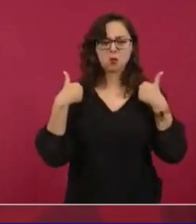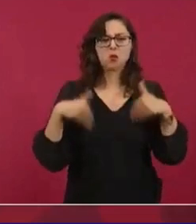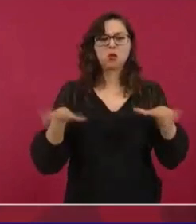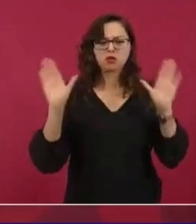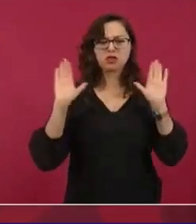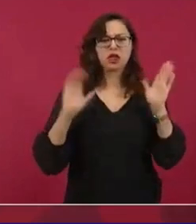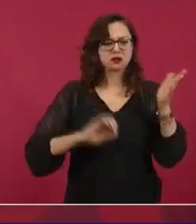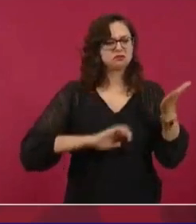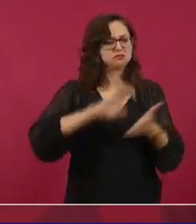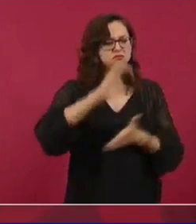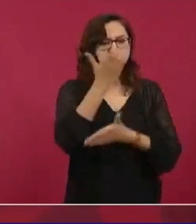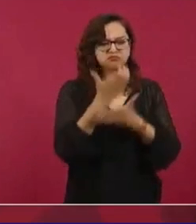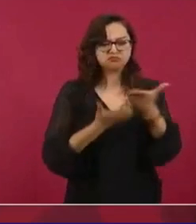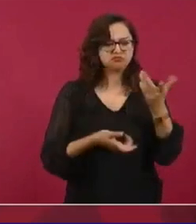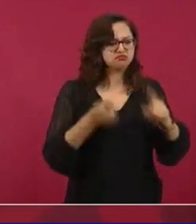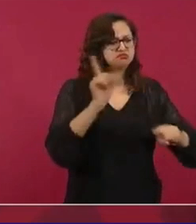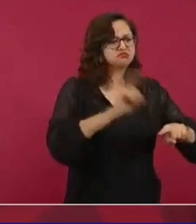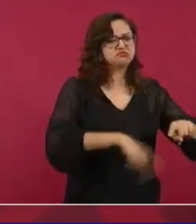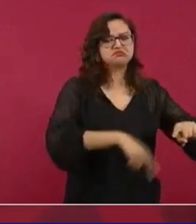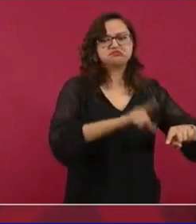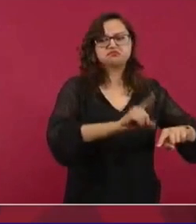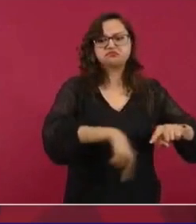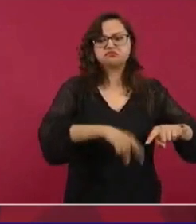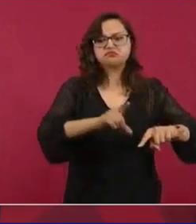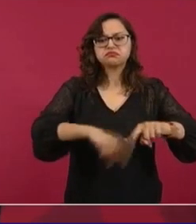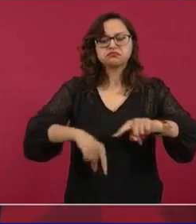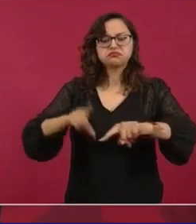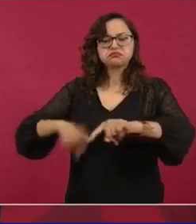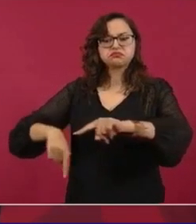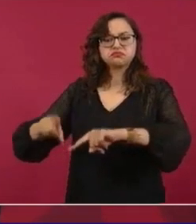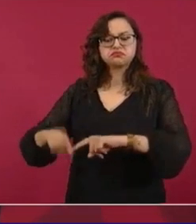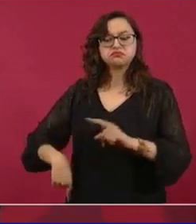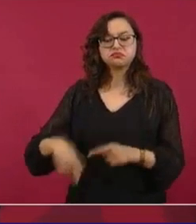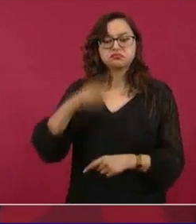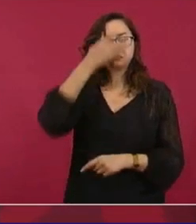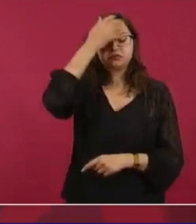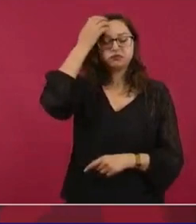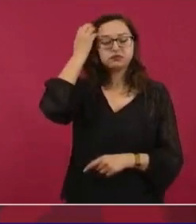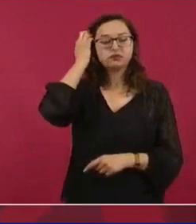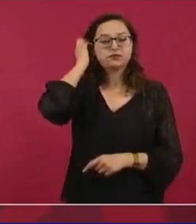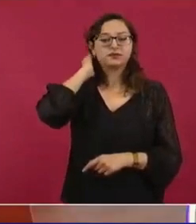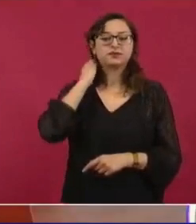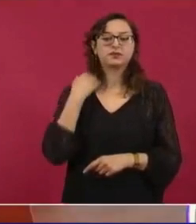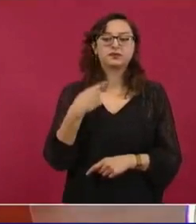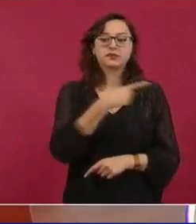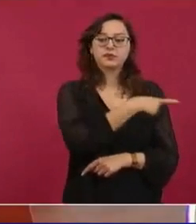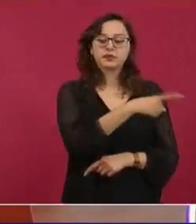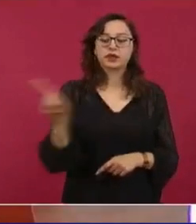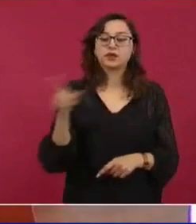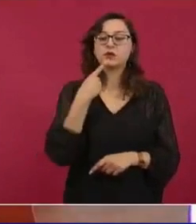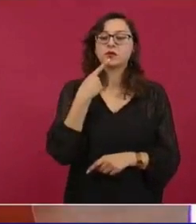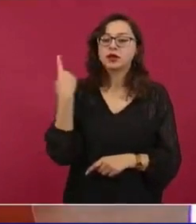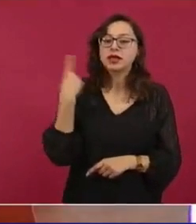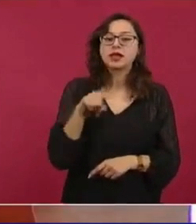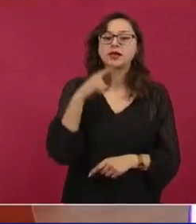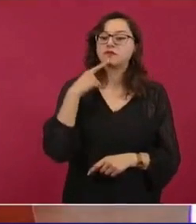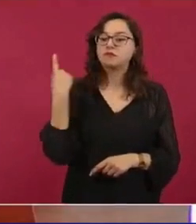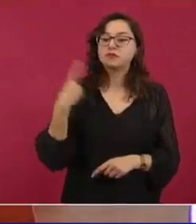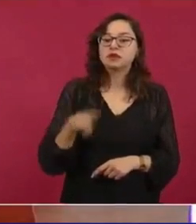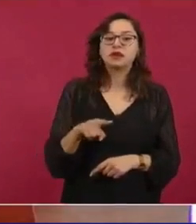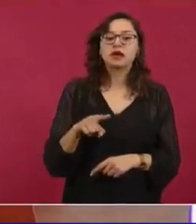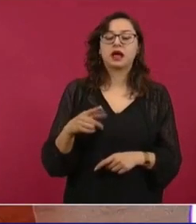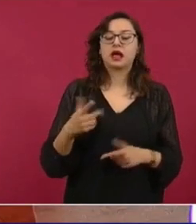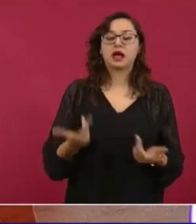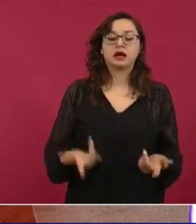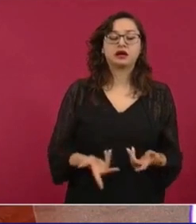confianza y que no hay Estado de Derecho y que